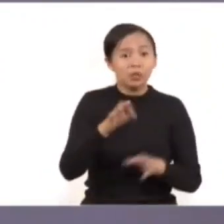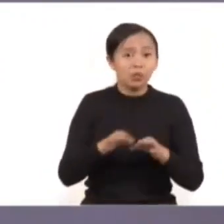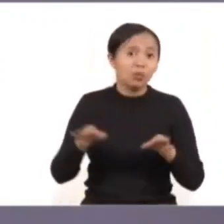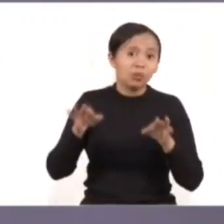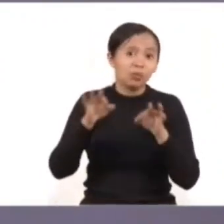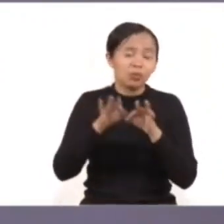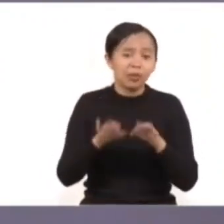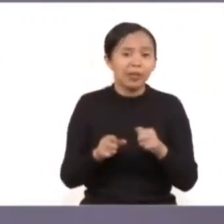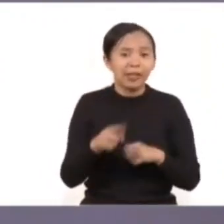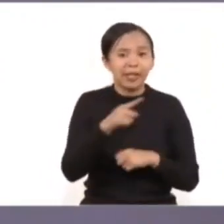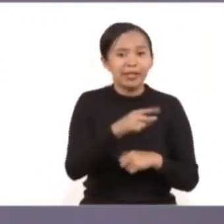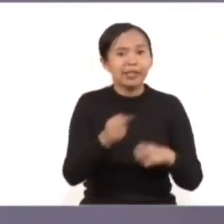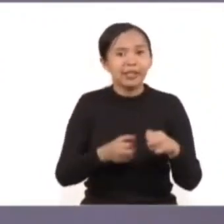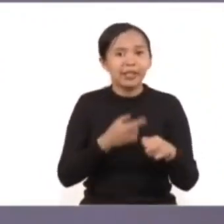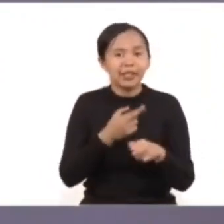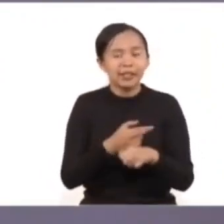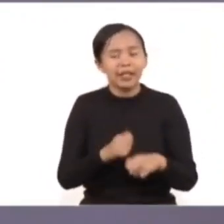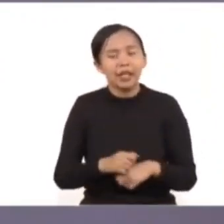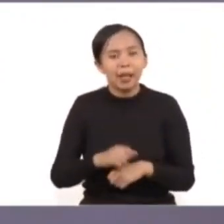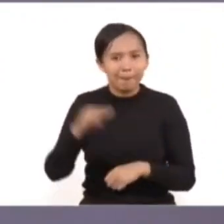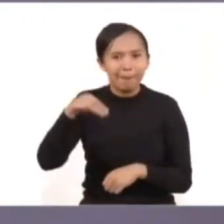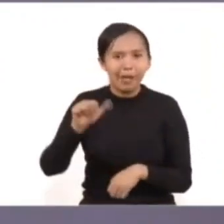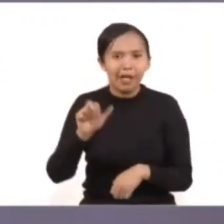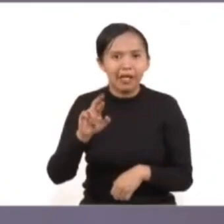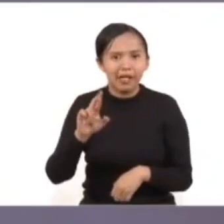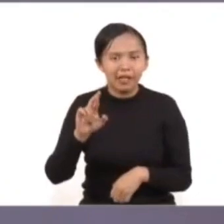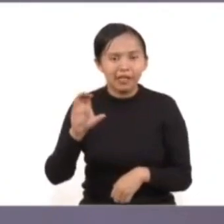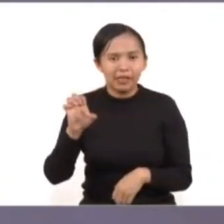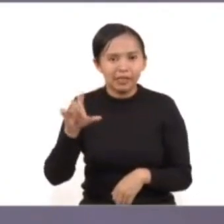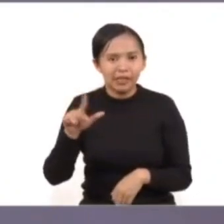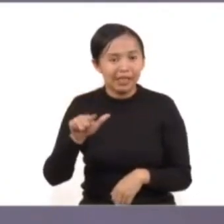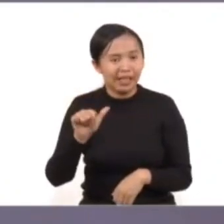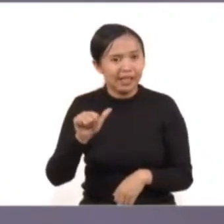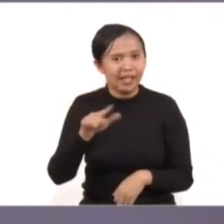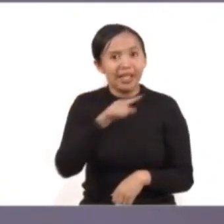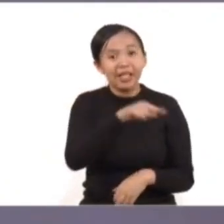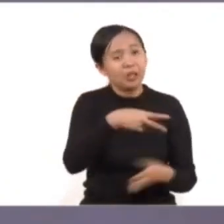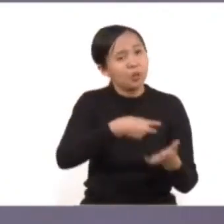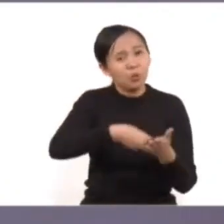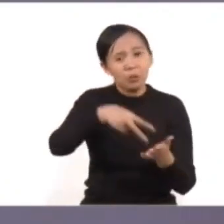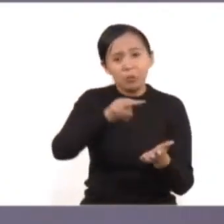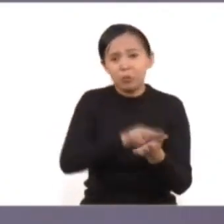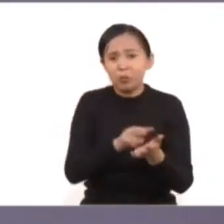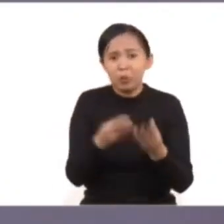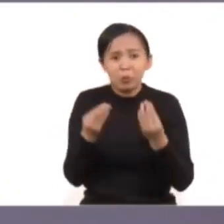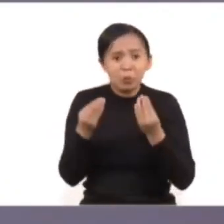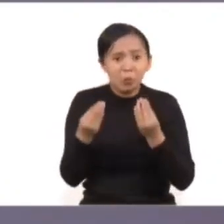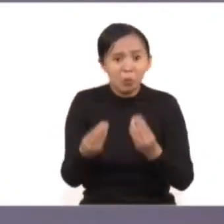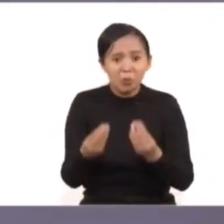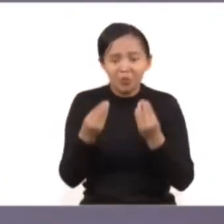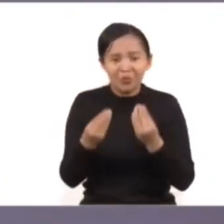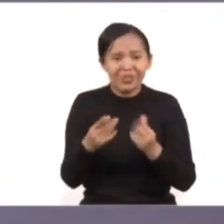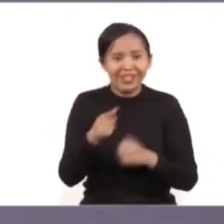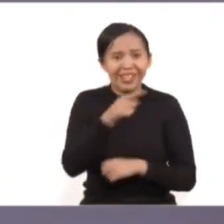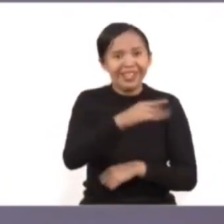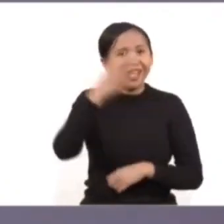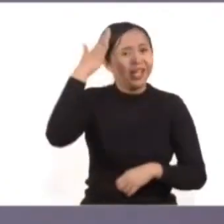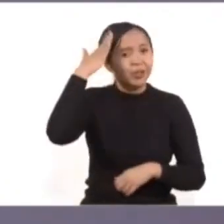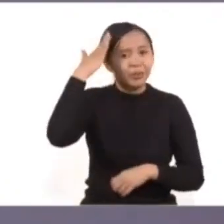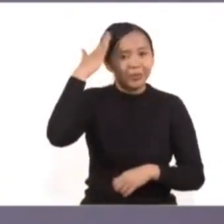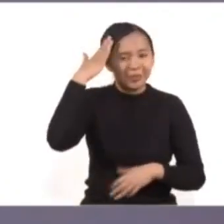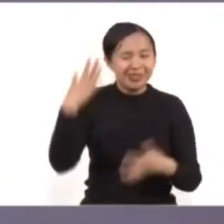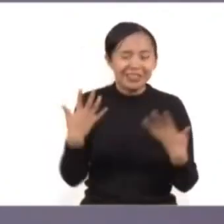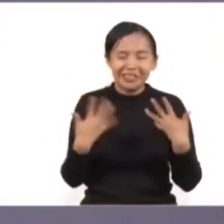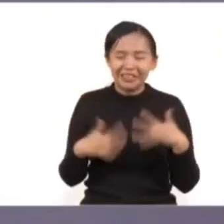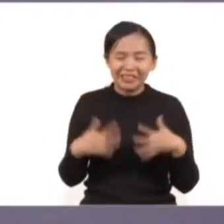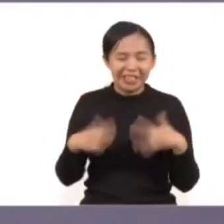es extraordinario de la mano de Marcela, que además es muy valiente, es muy animada, ha encabezado muy,